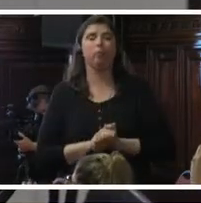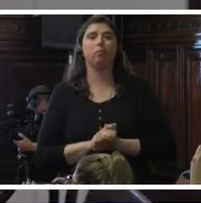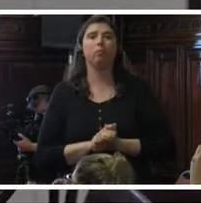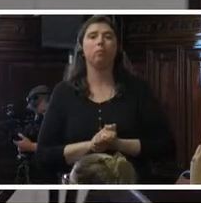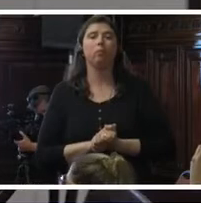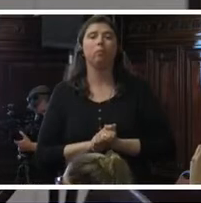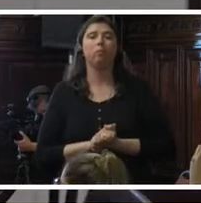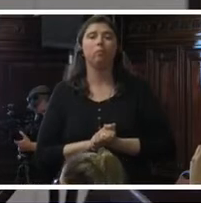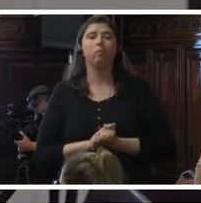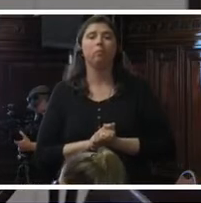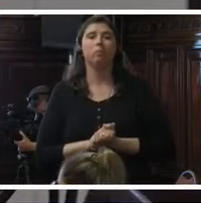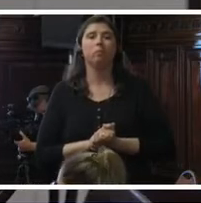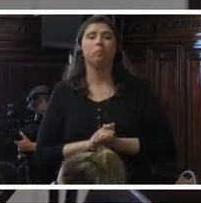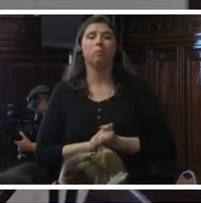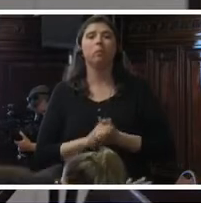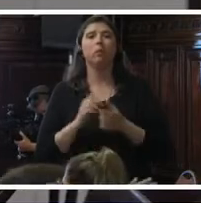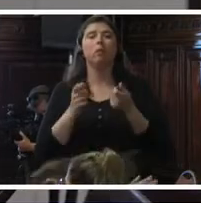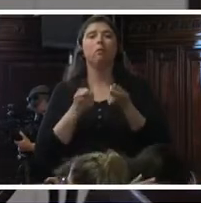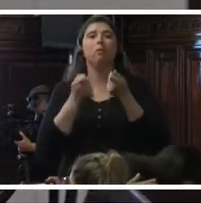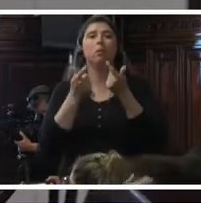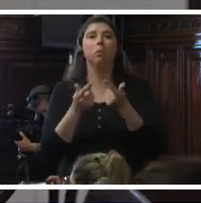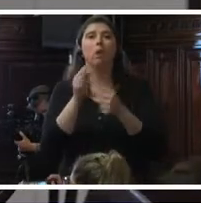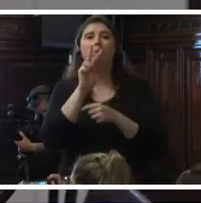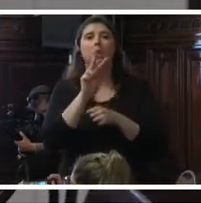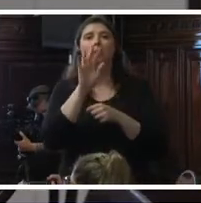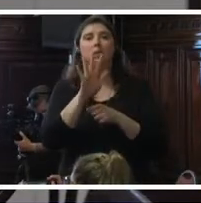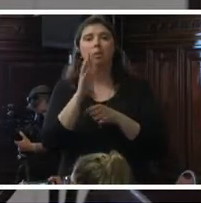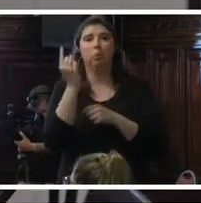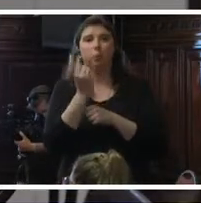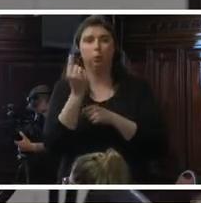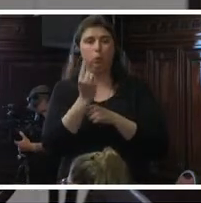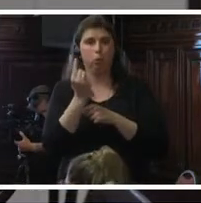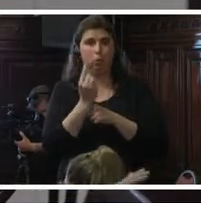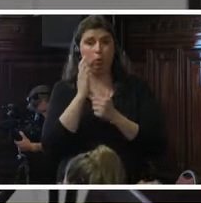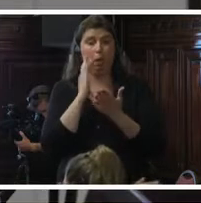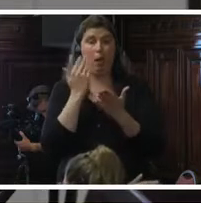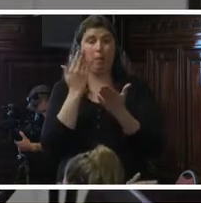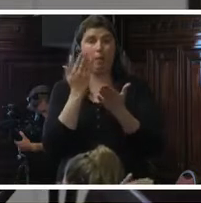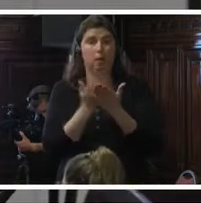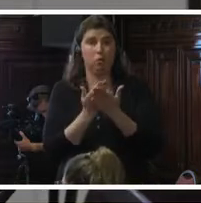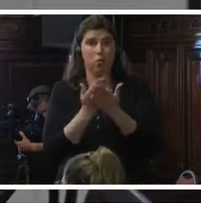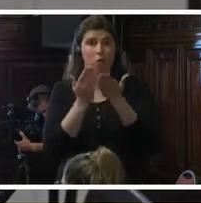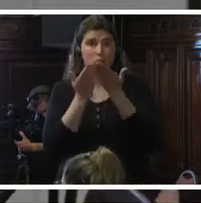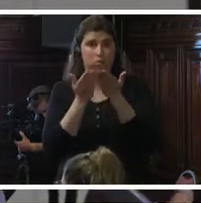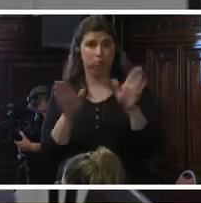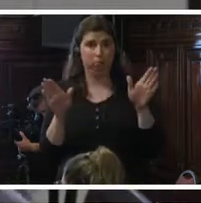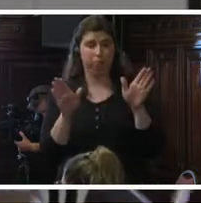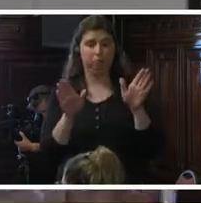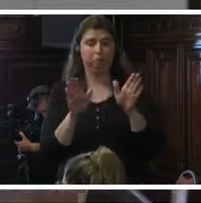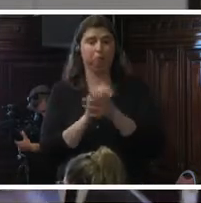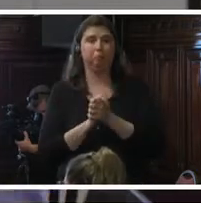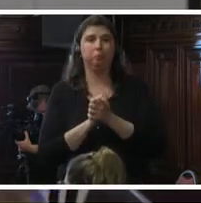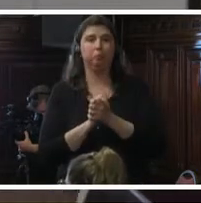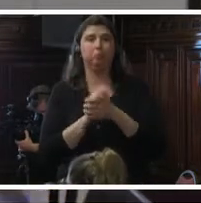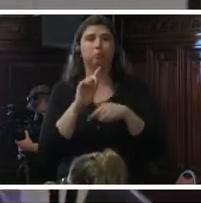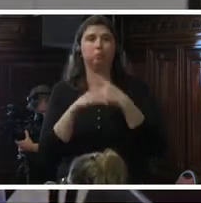Se les darán 25 minutos para la presentación inicial y